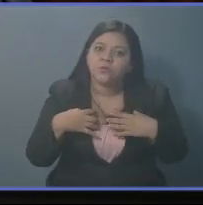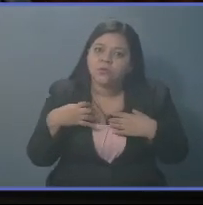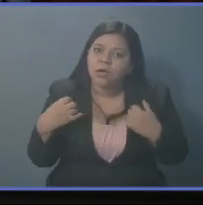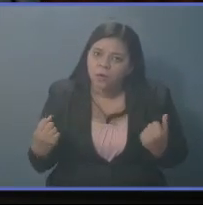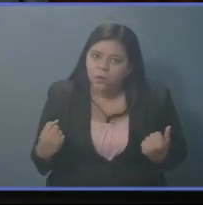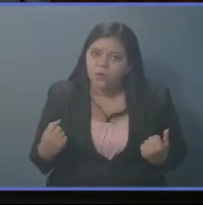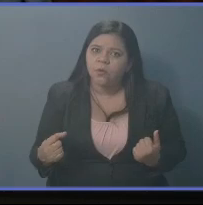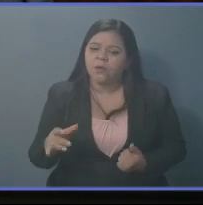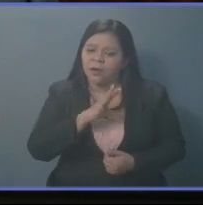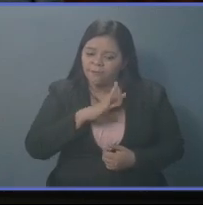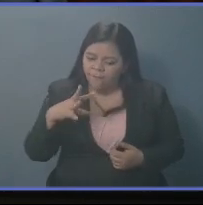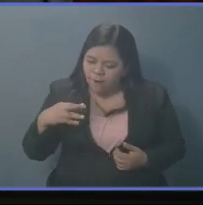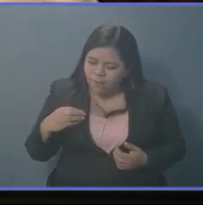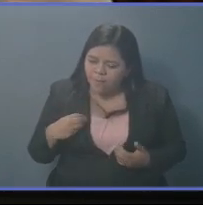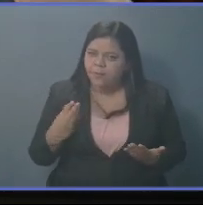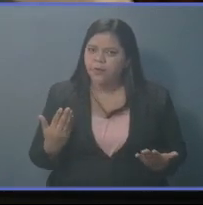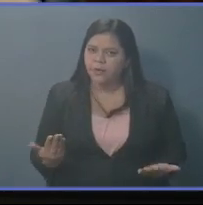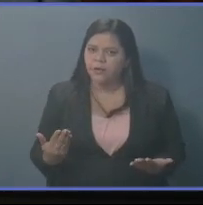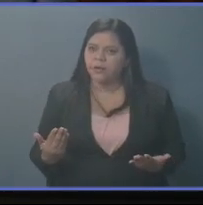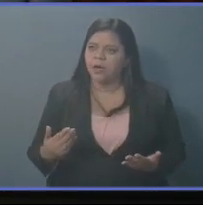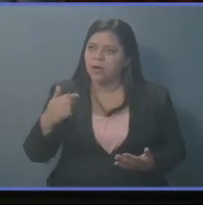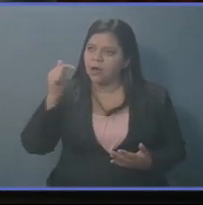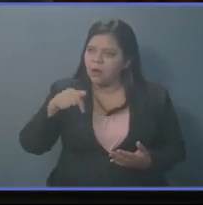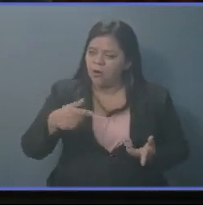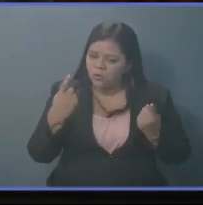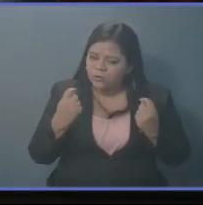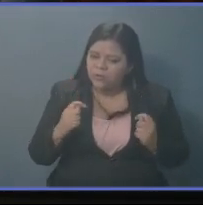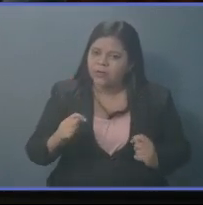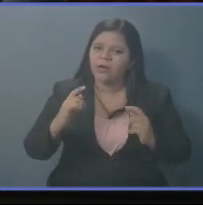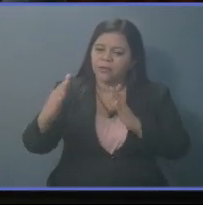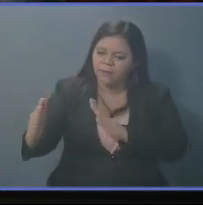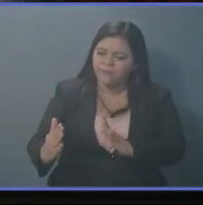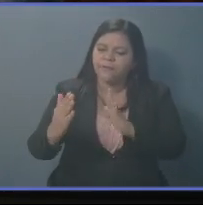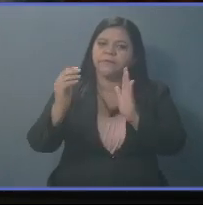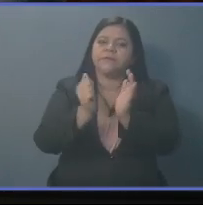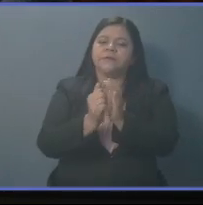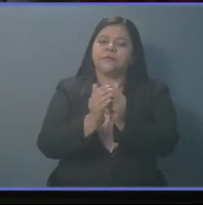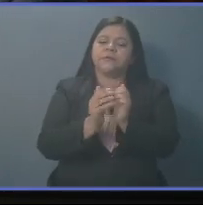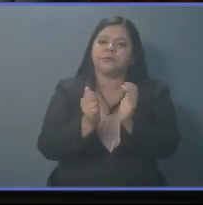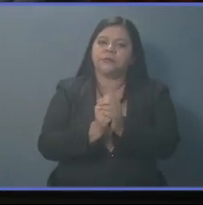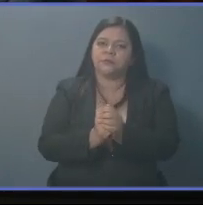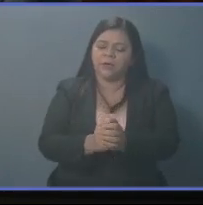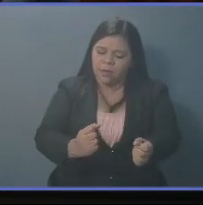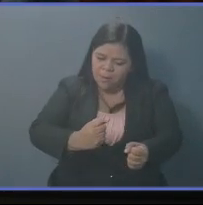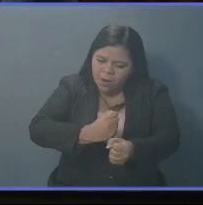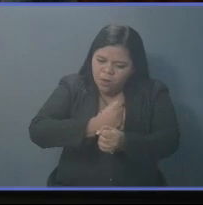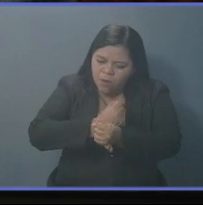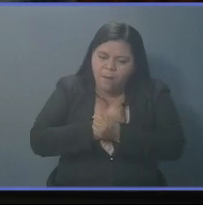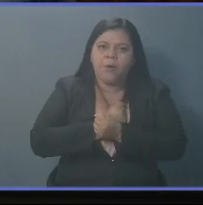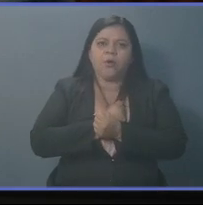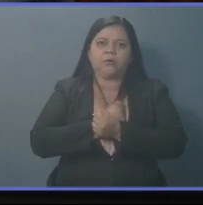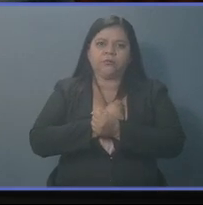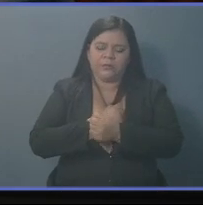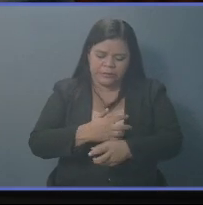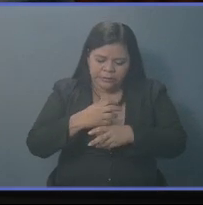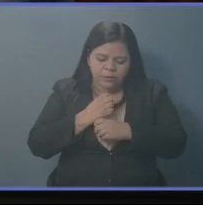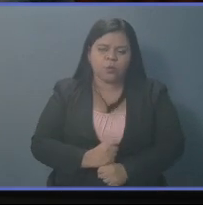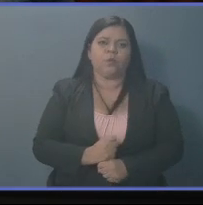unidad de la familia. Se trata ahora de enfrentar esta crisis con amor y con determinación.